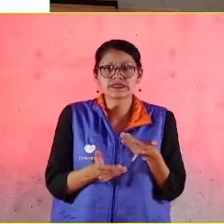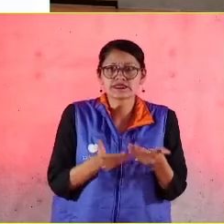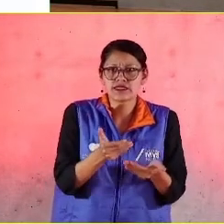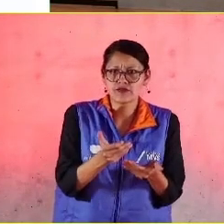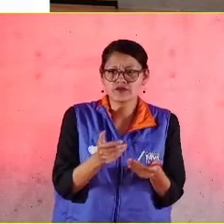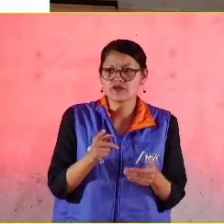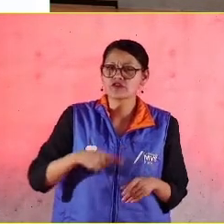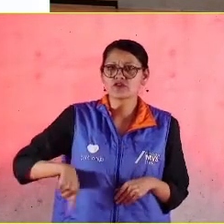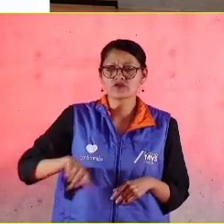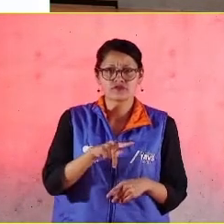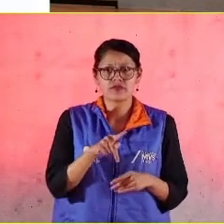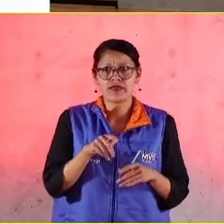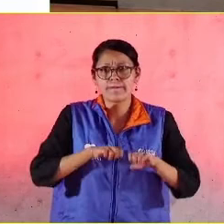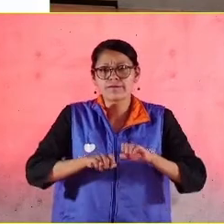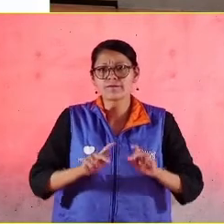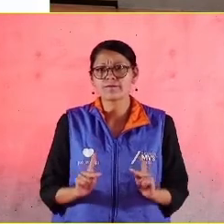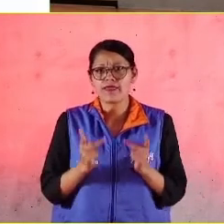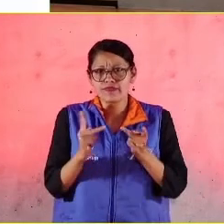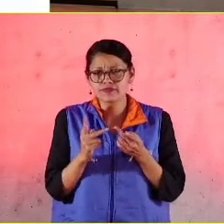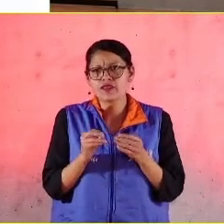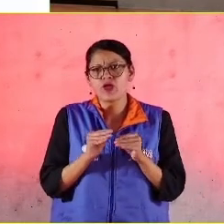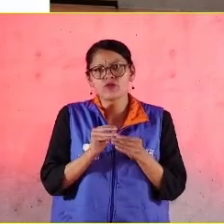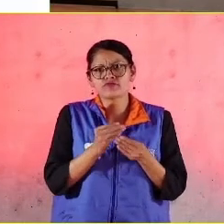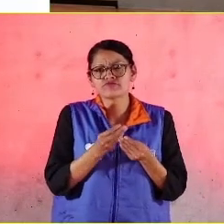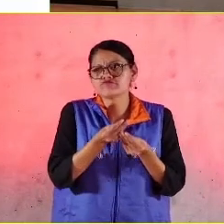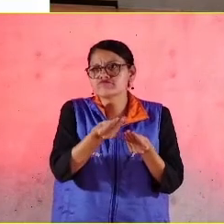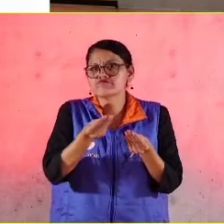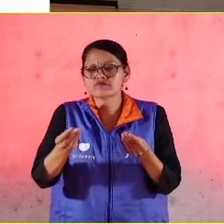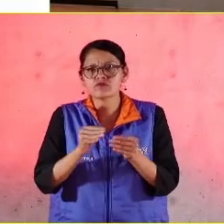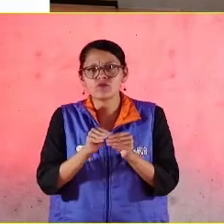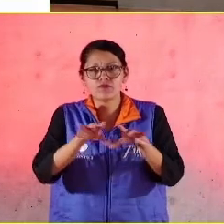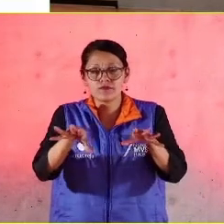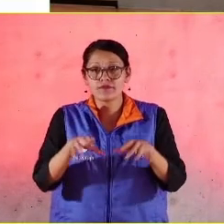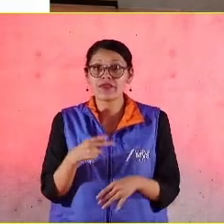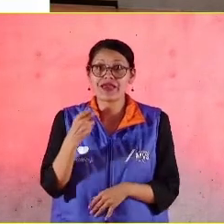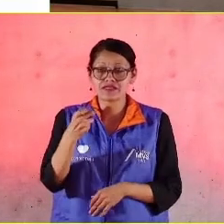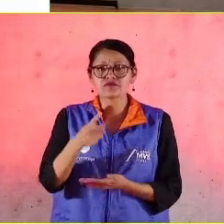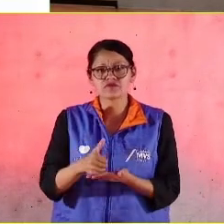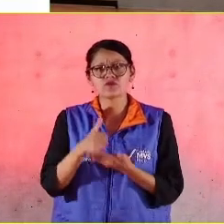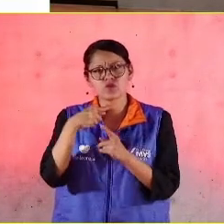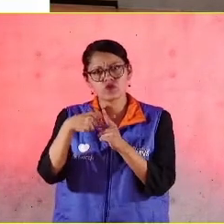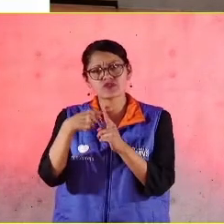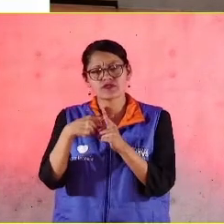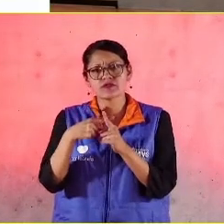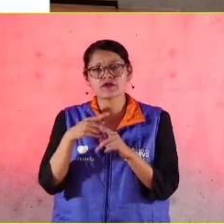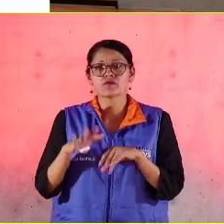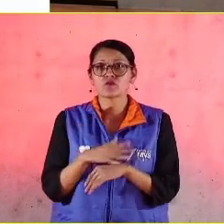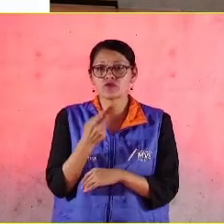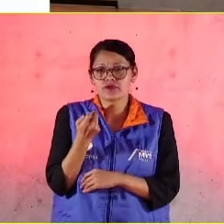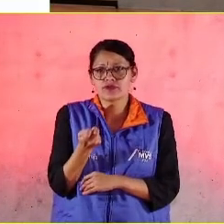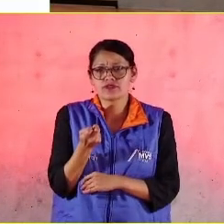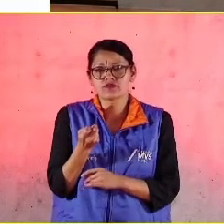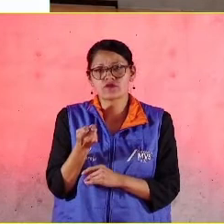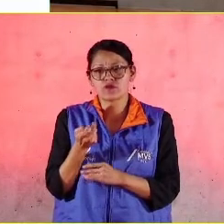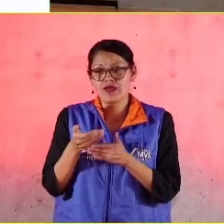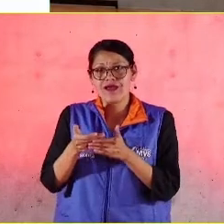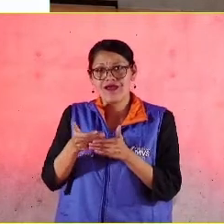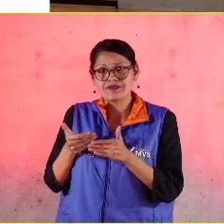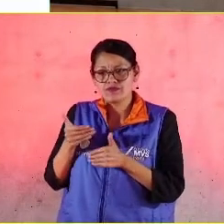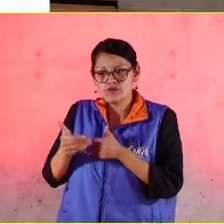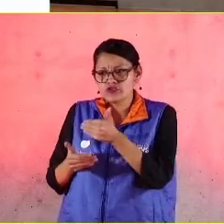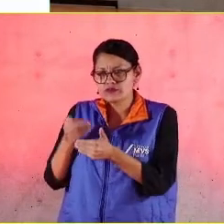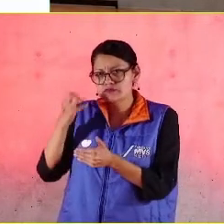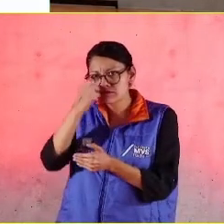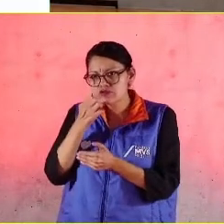distribuye cada empresa en particular, tiene una afectación positiva cuando pasa por este proceso de